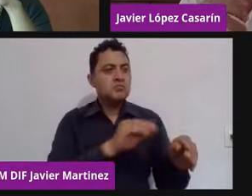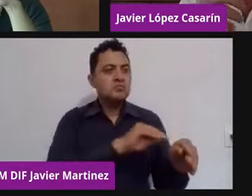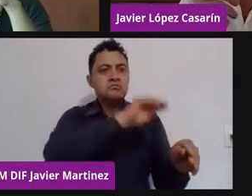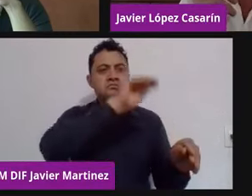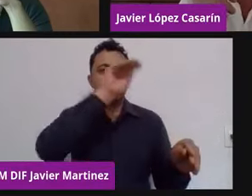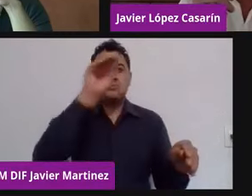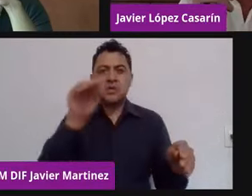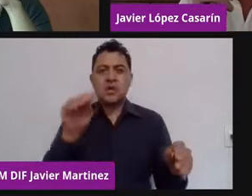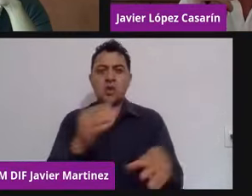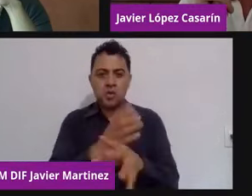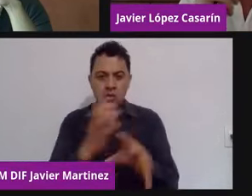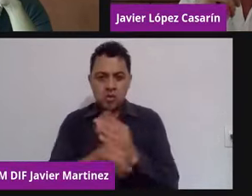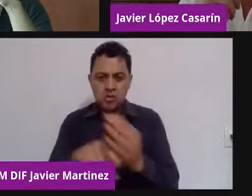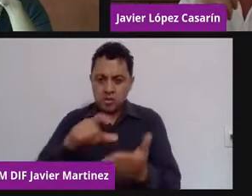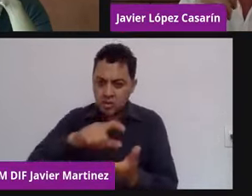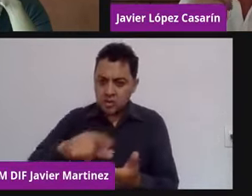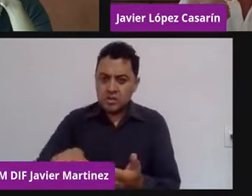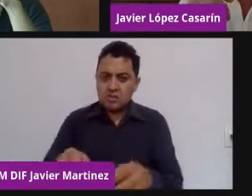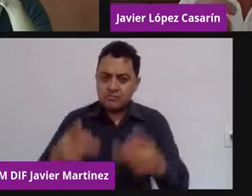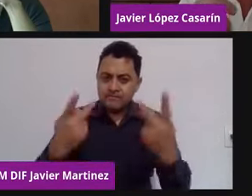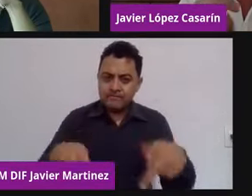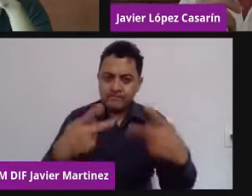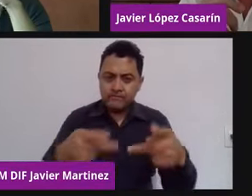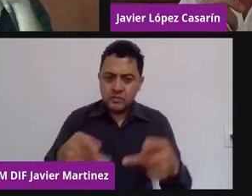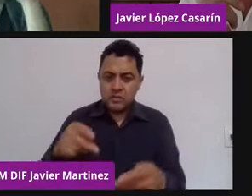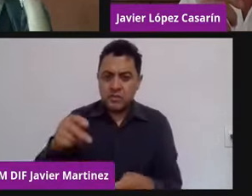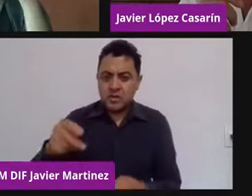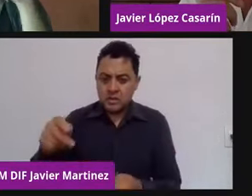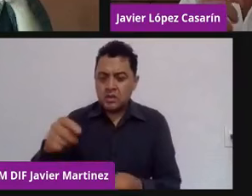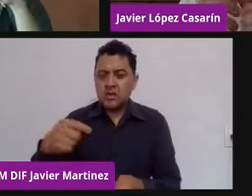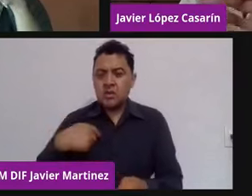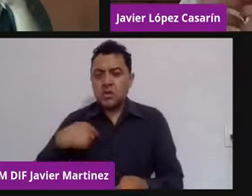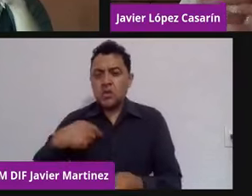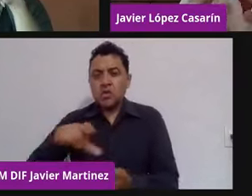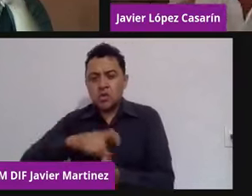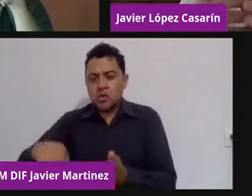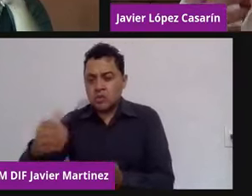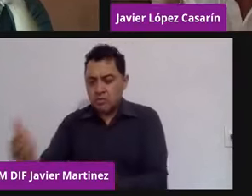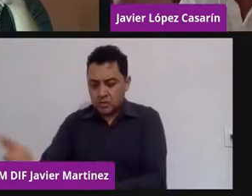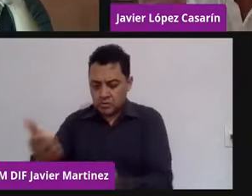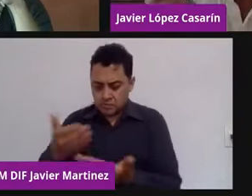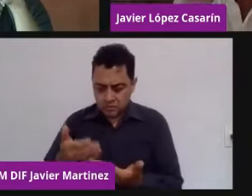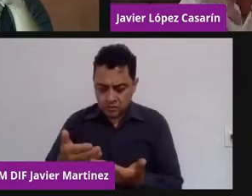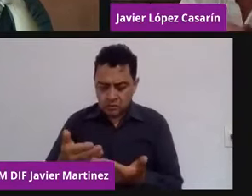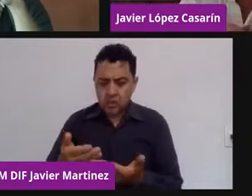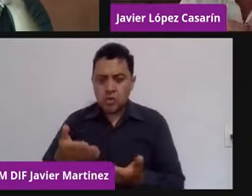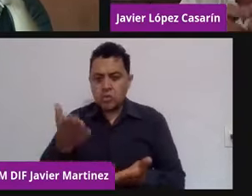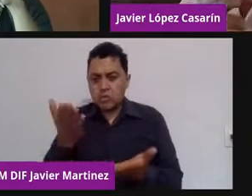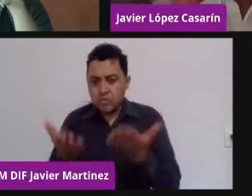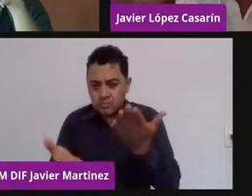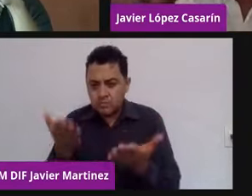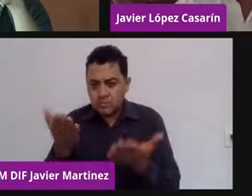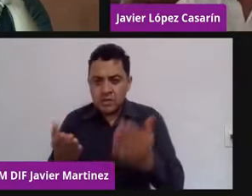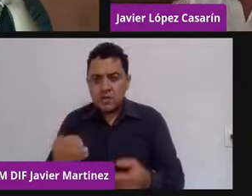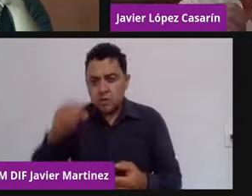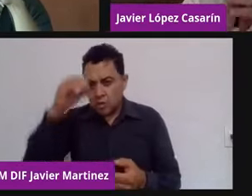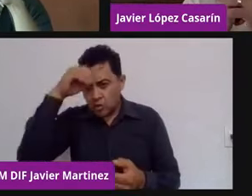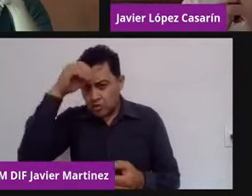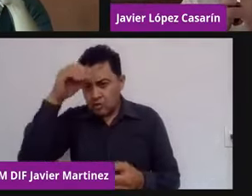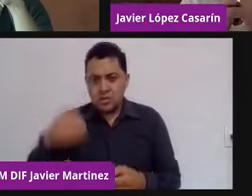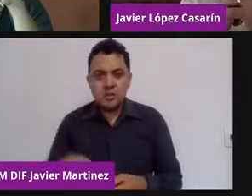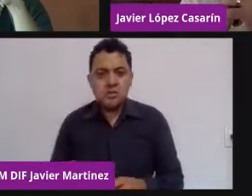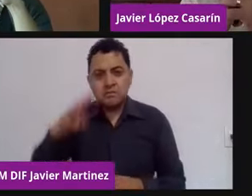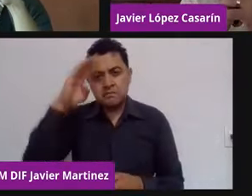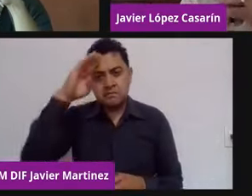vamos a tener como prosumer es fundamental para enriquecer los sistemas y cuidar si es que estamos conscientes de